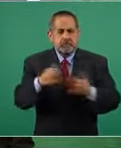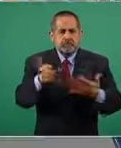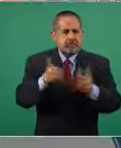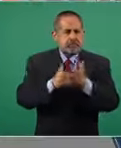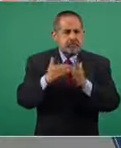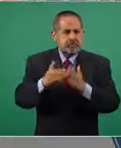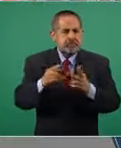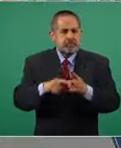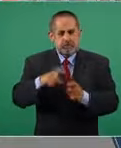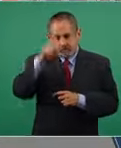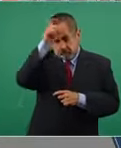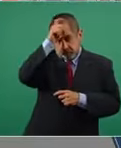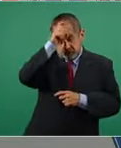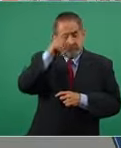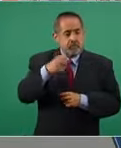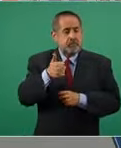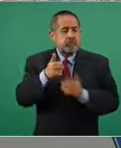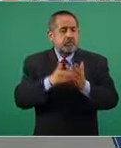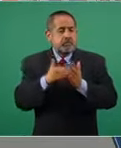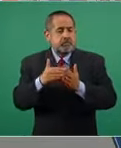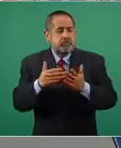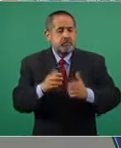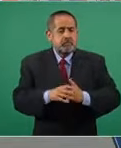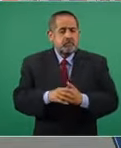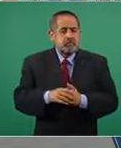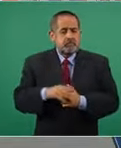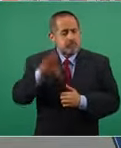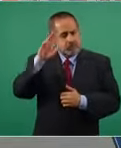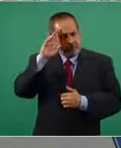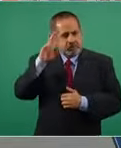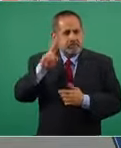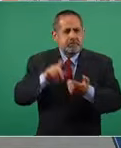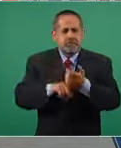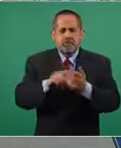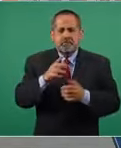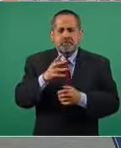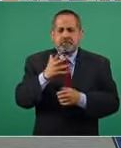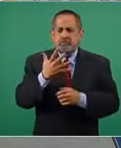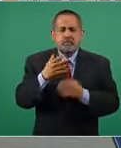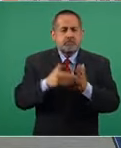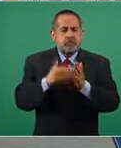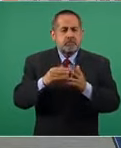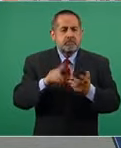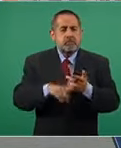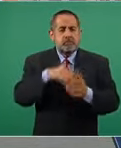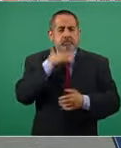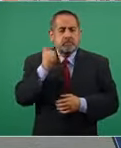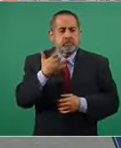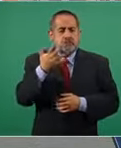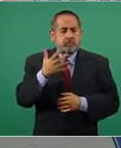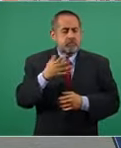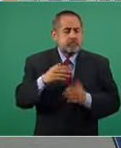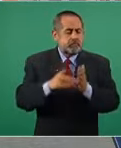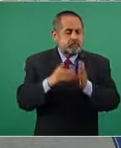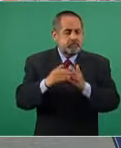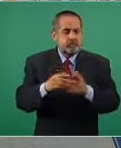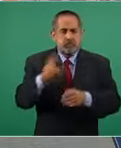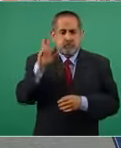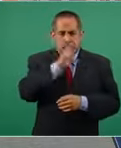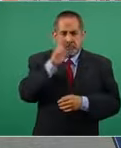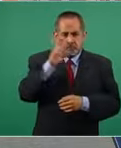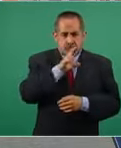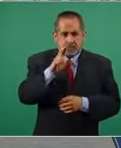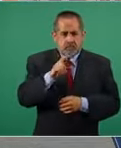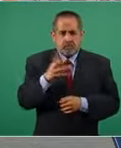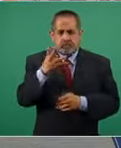millones turquía 6 millones eminatos árabes 5 millones alemania 5 millones rusia casi